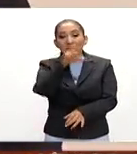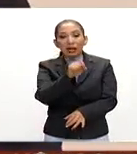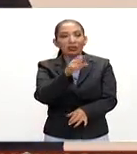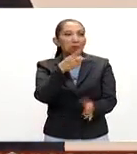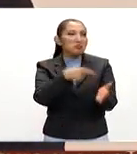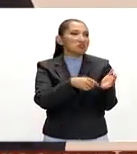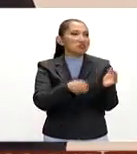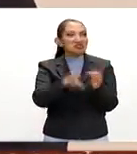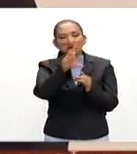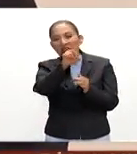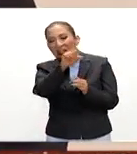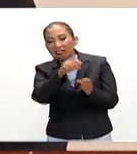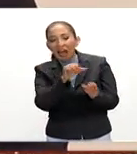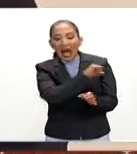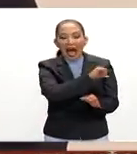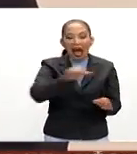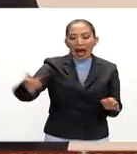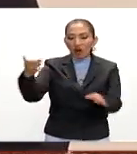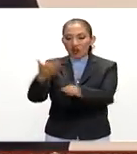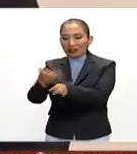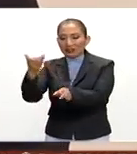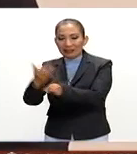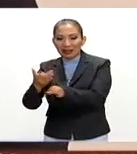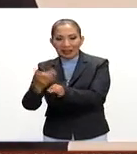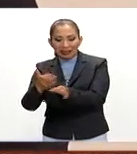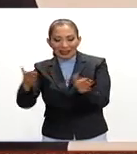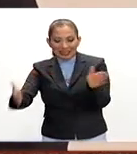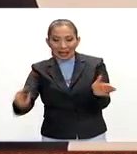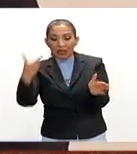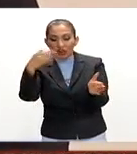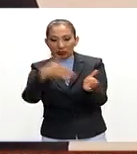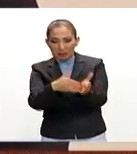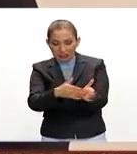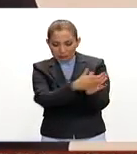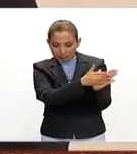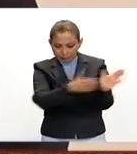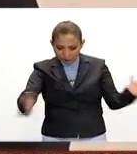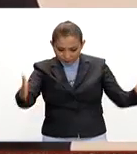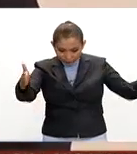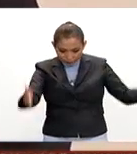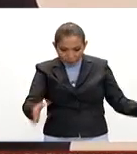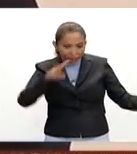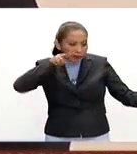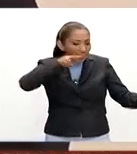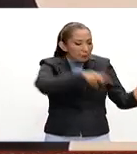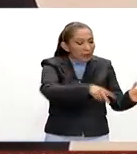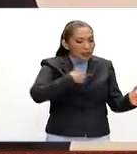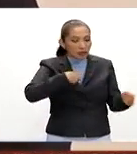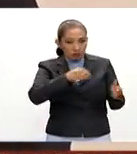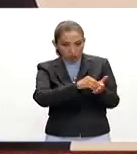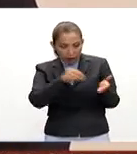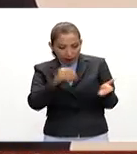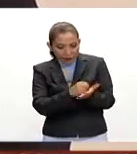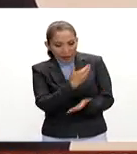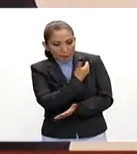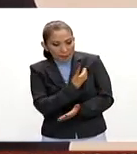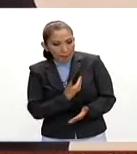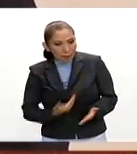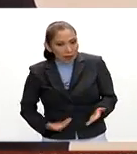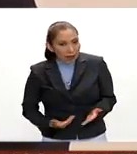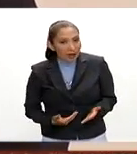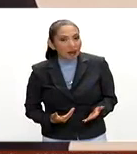hasta llegar propiamente al año 2000 donde se ve que todavía la presencia de mucho